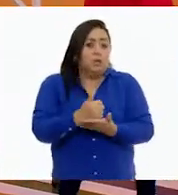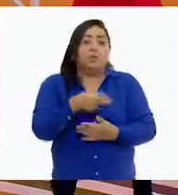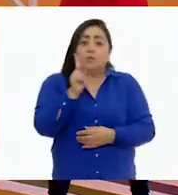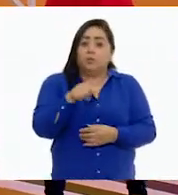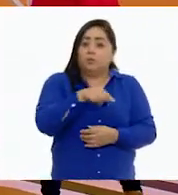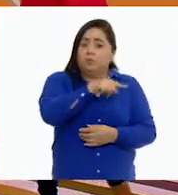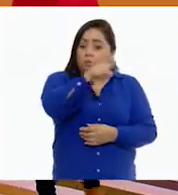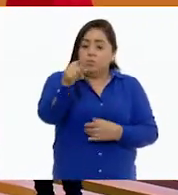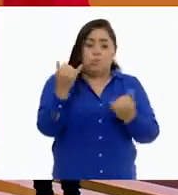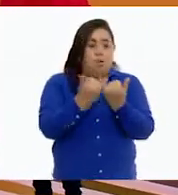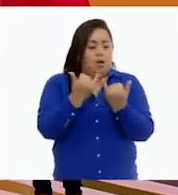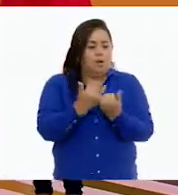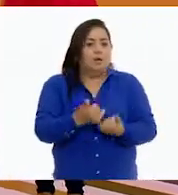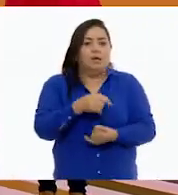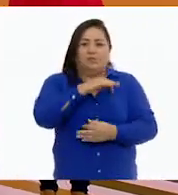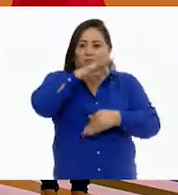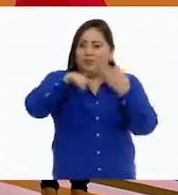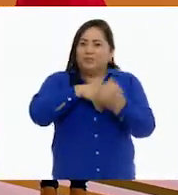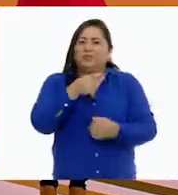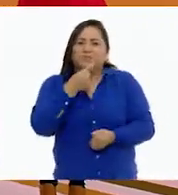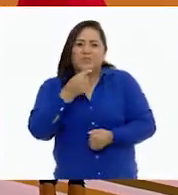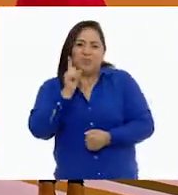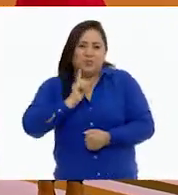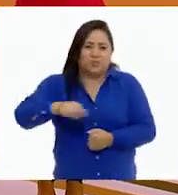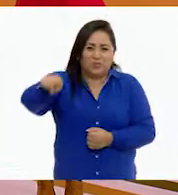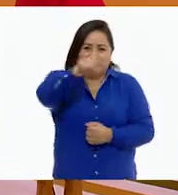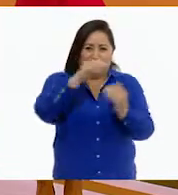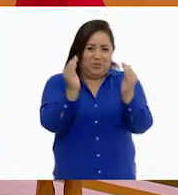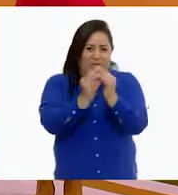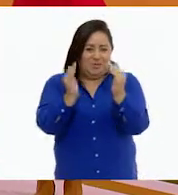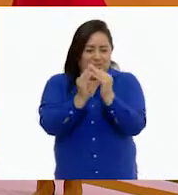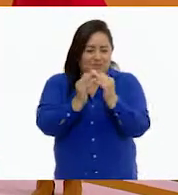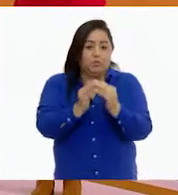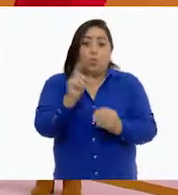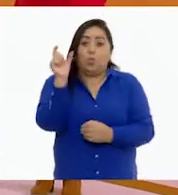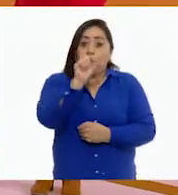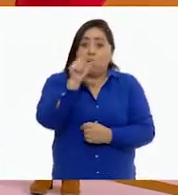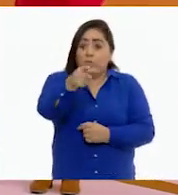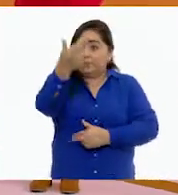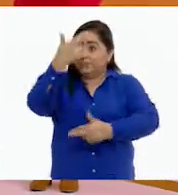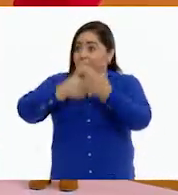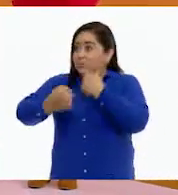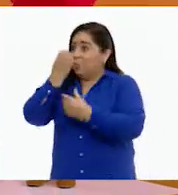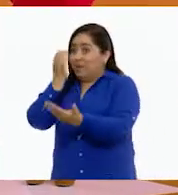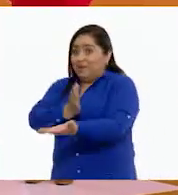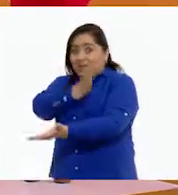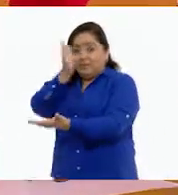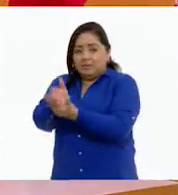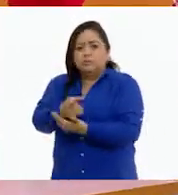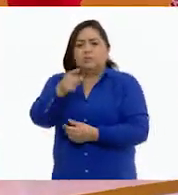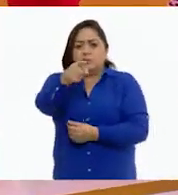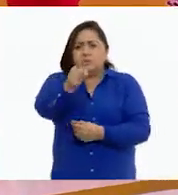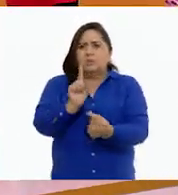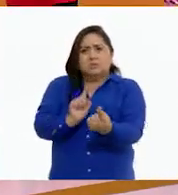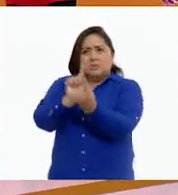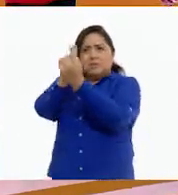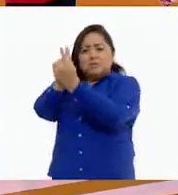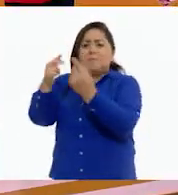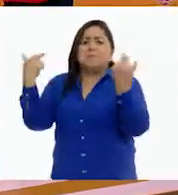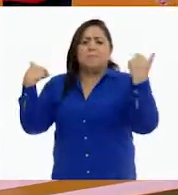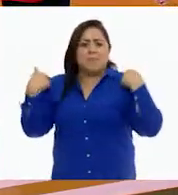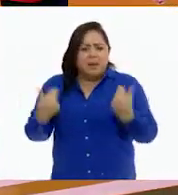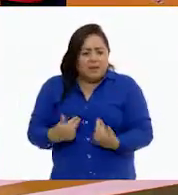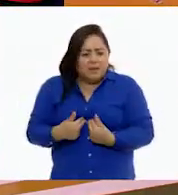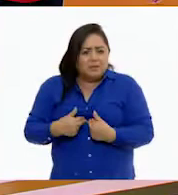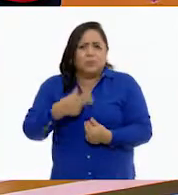quiero pedirles precisamente esto a todos los niños y niñas que están en su casa. Cuando regresemos a la escuela, acércate a tu profesor o